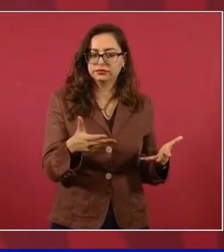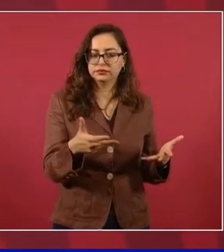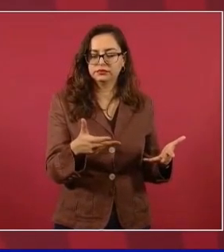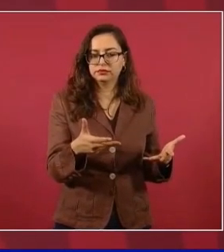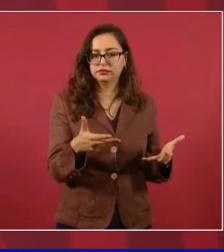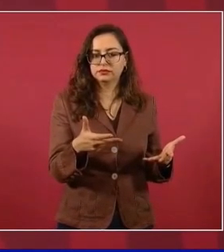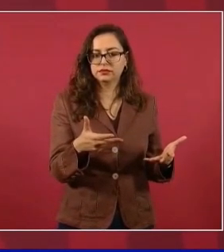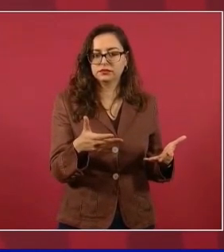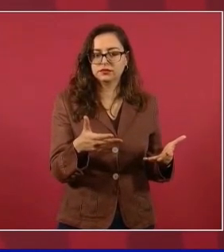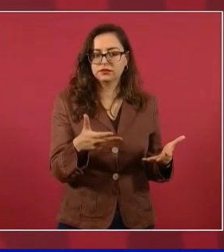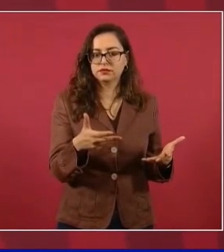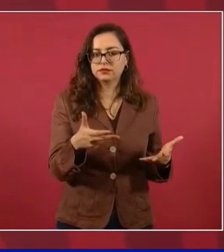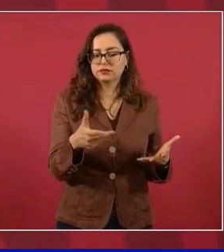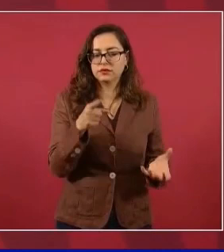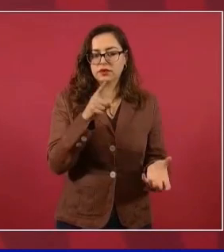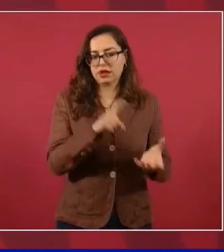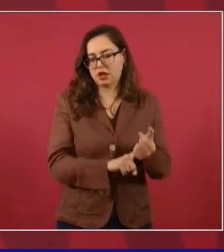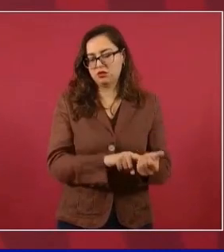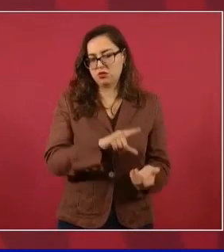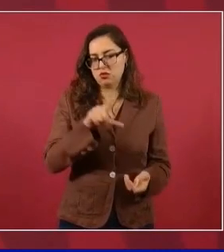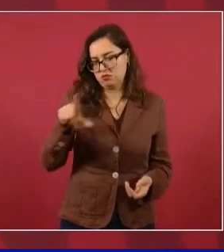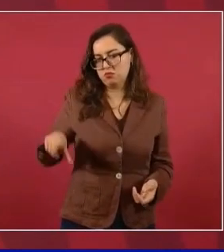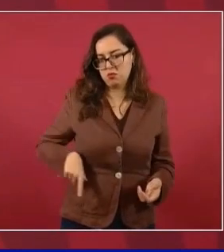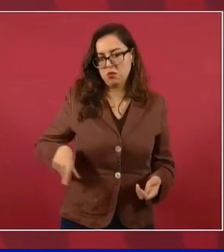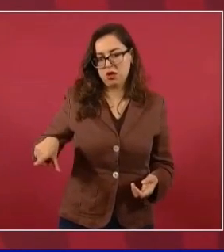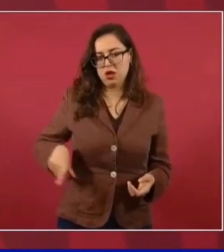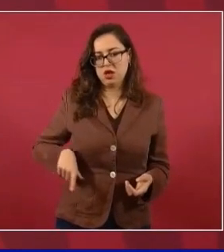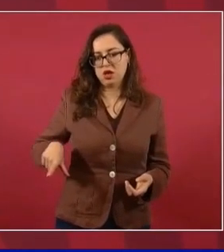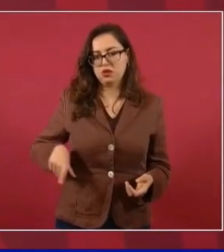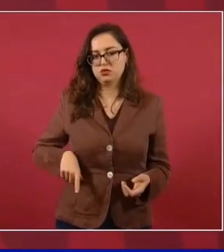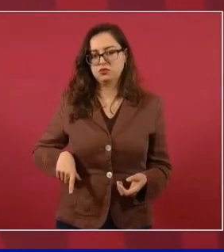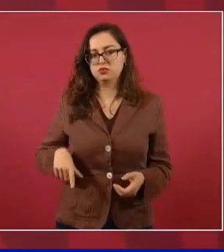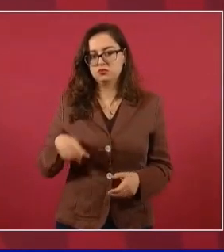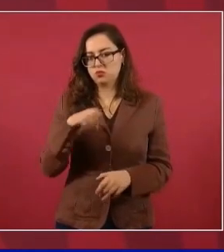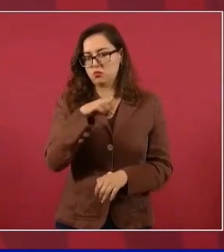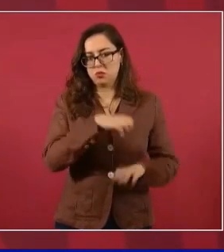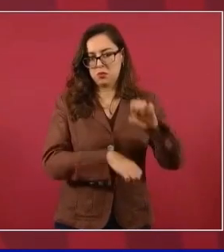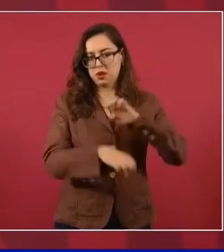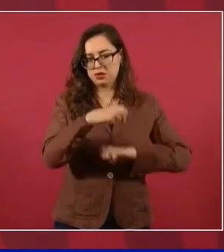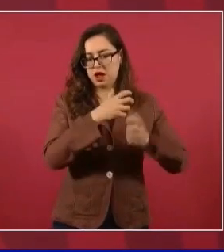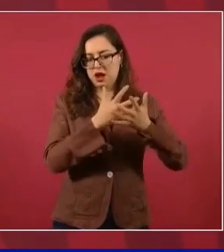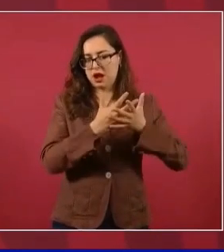México, del pueblo de México, la más importante,